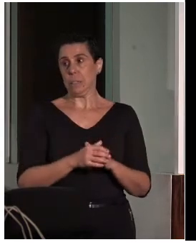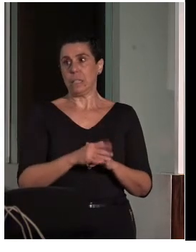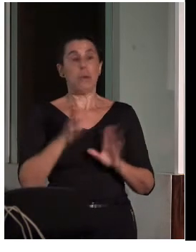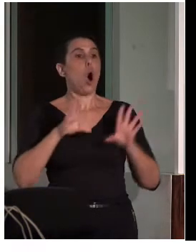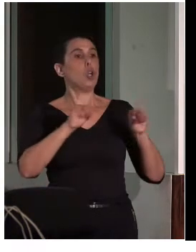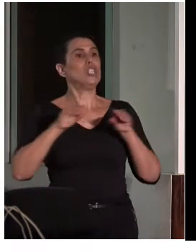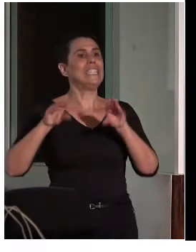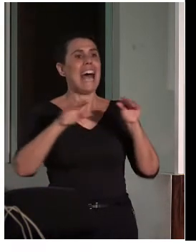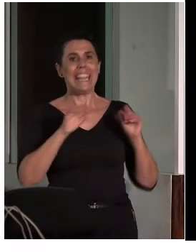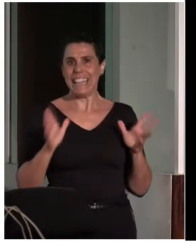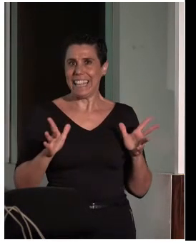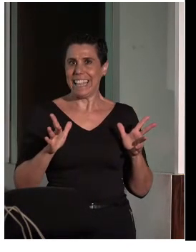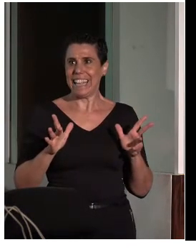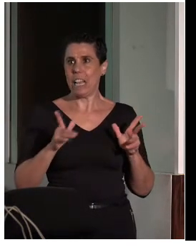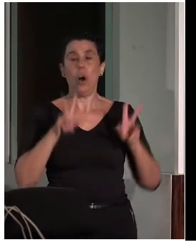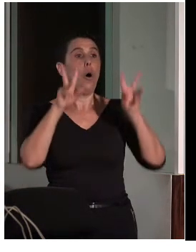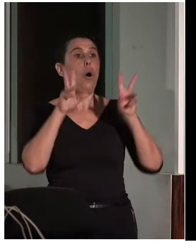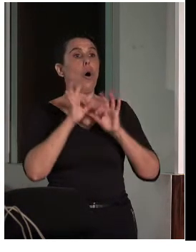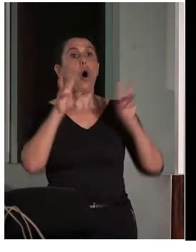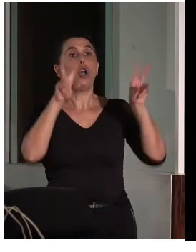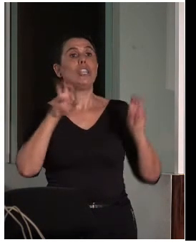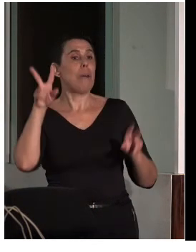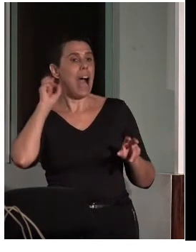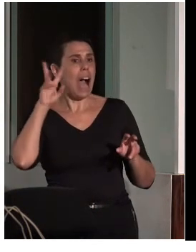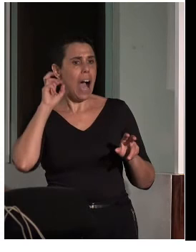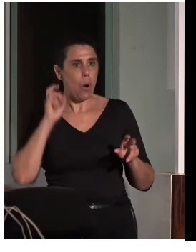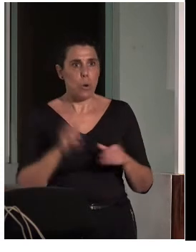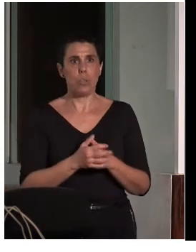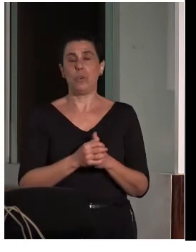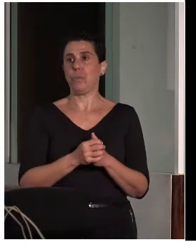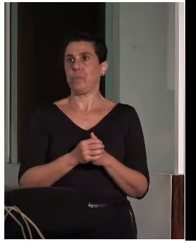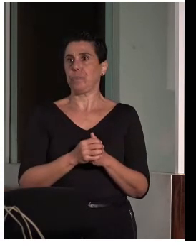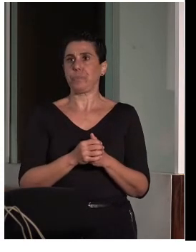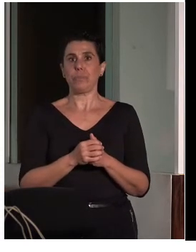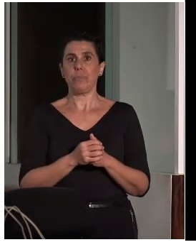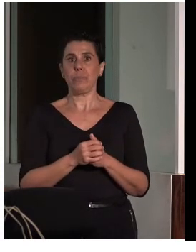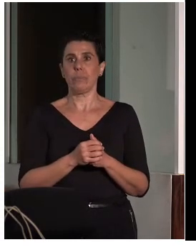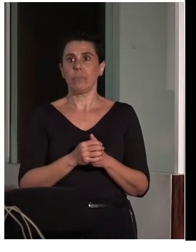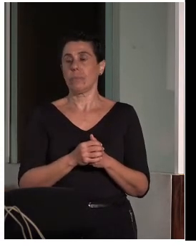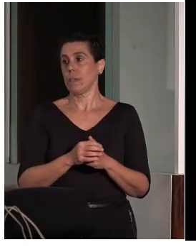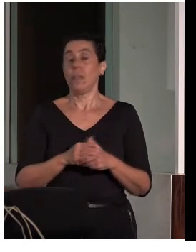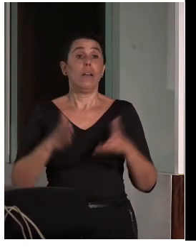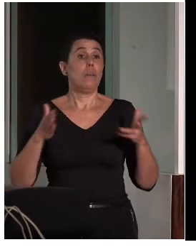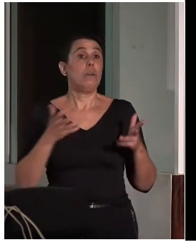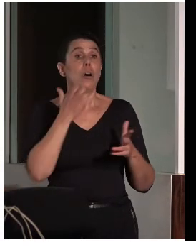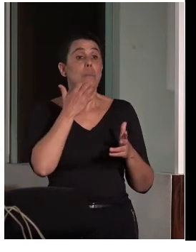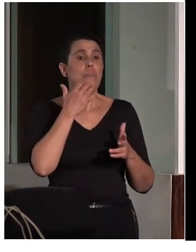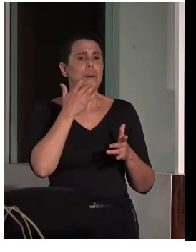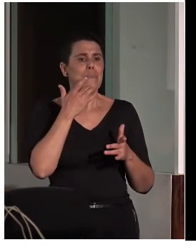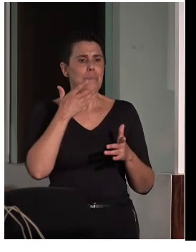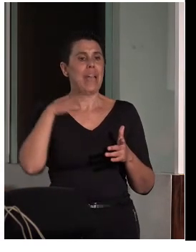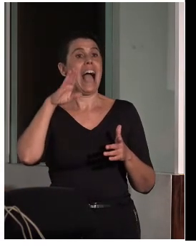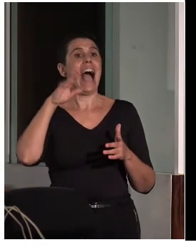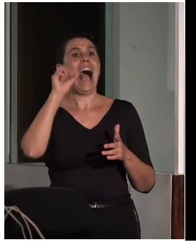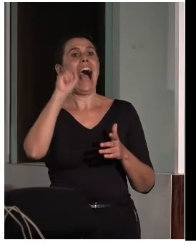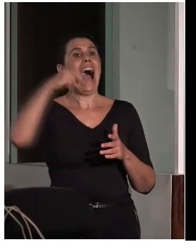táctil, o el audio. Pero ¿qué nos pasa a los ambliopes, a los que tenemos resto visual,